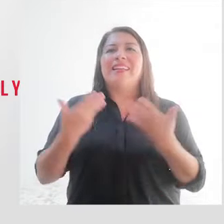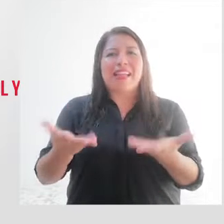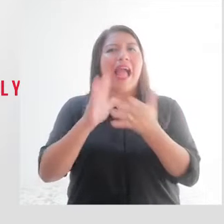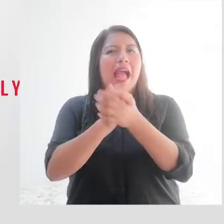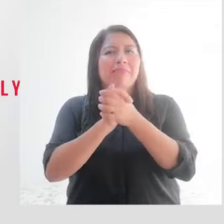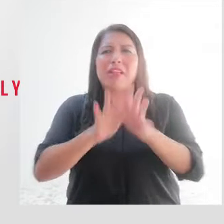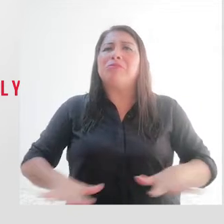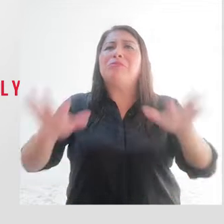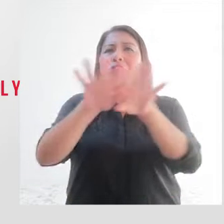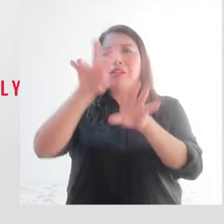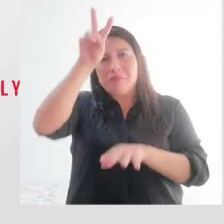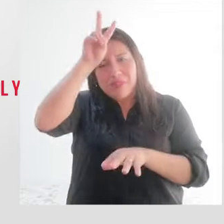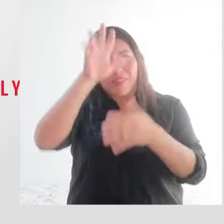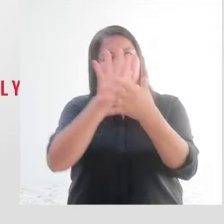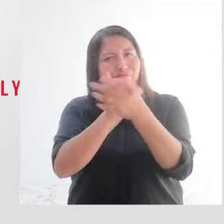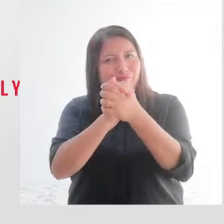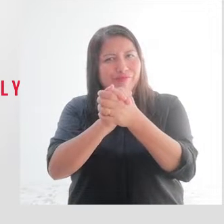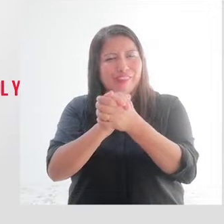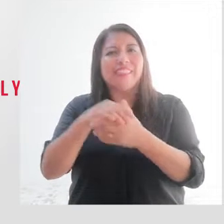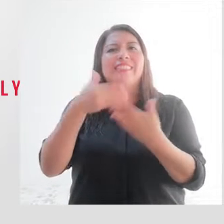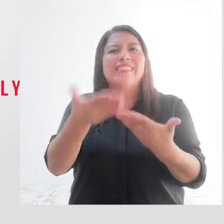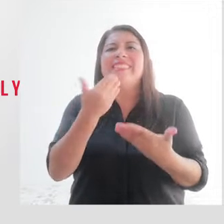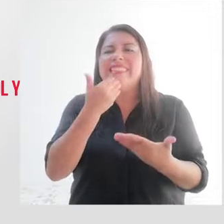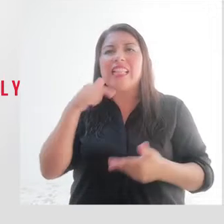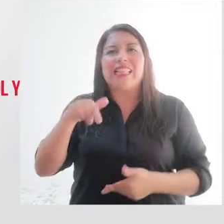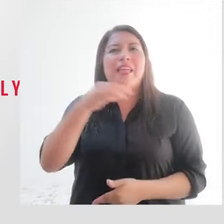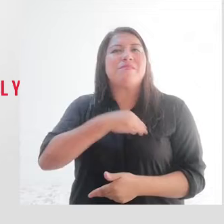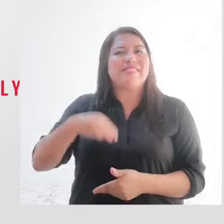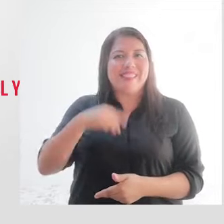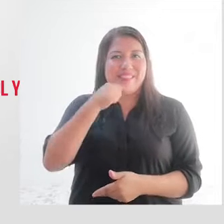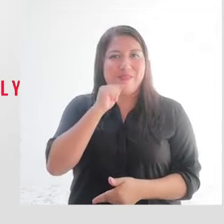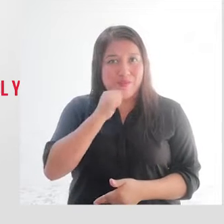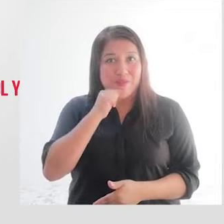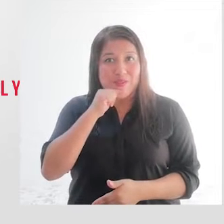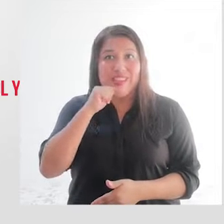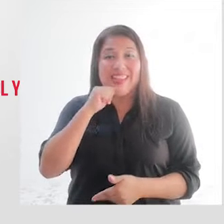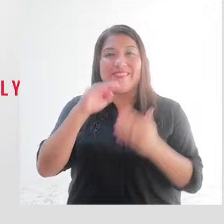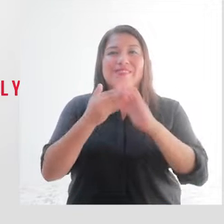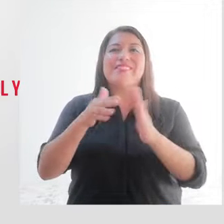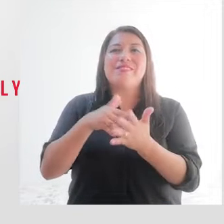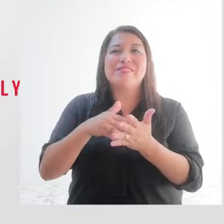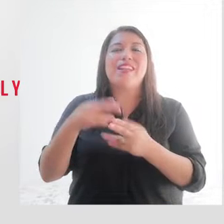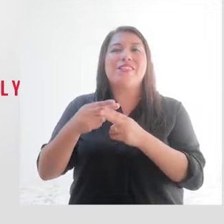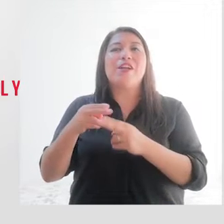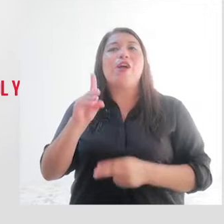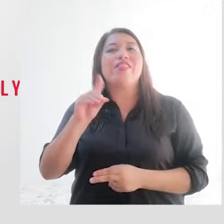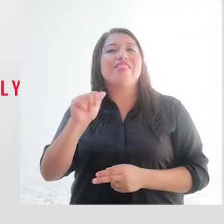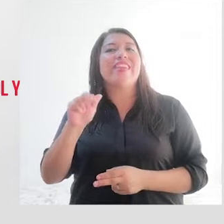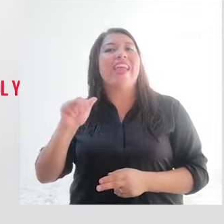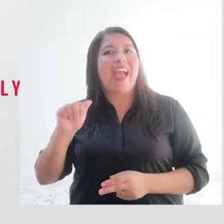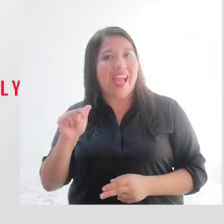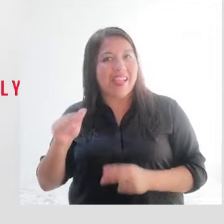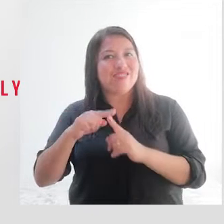todo el Perú el saludo de nuestra ministra de la Mujer y Poblaciones Vulnerables, la doctora Diana